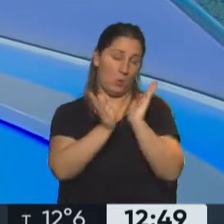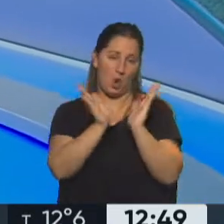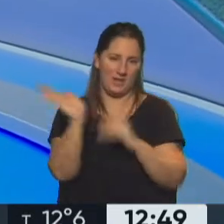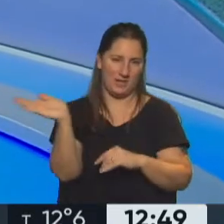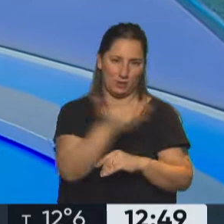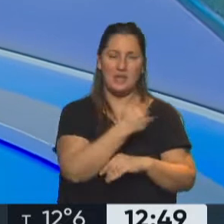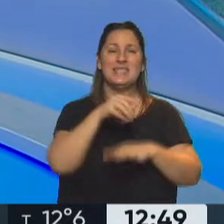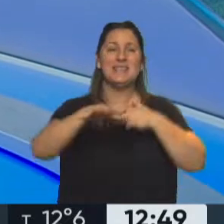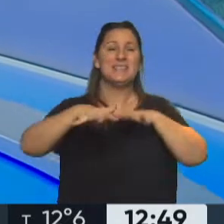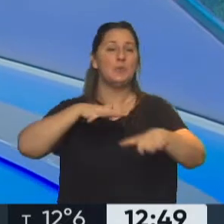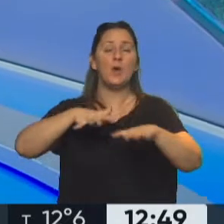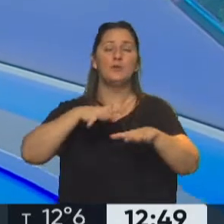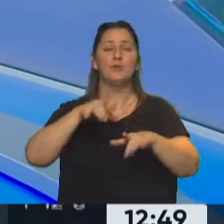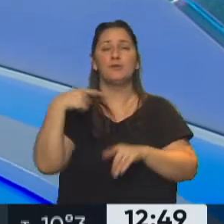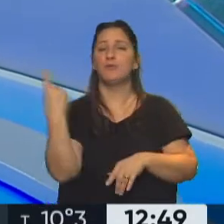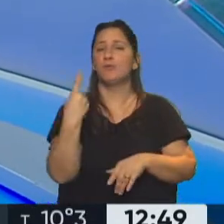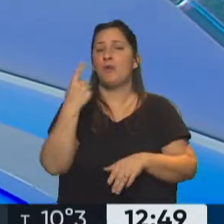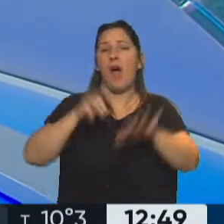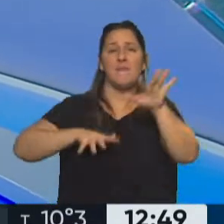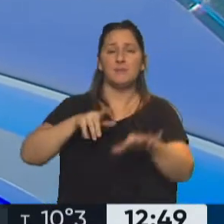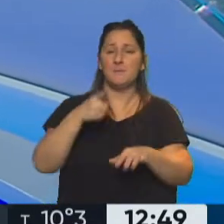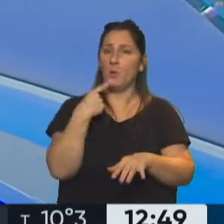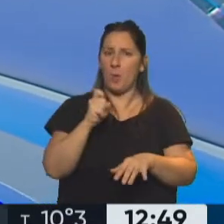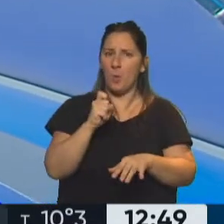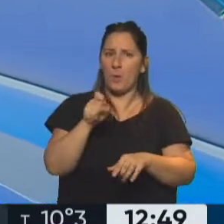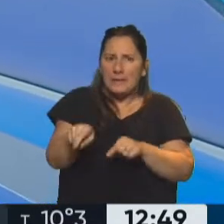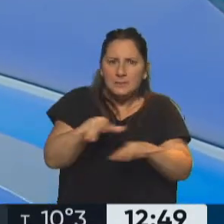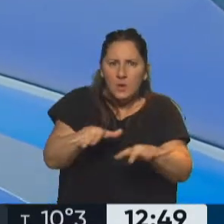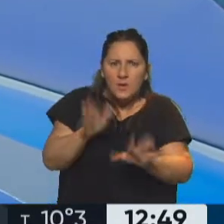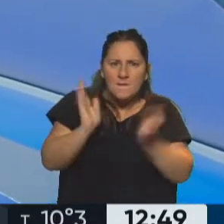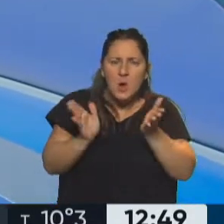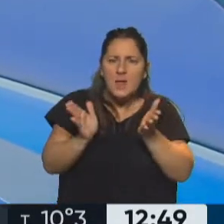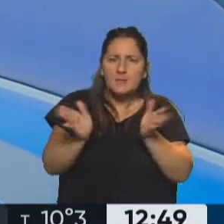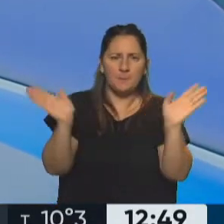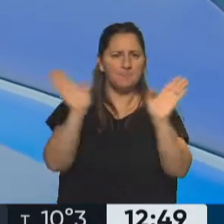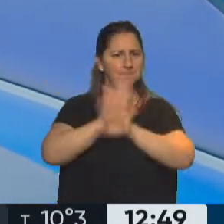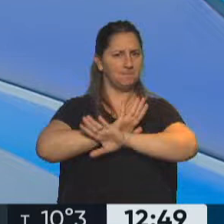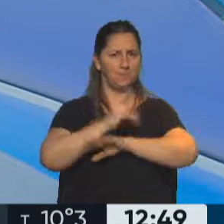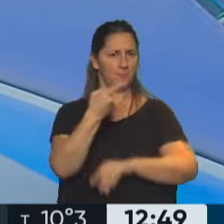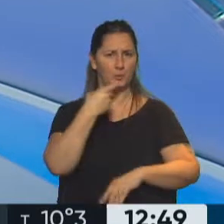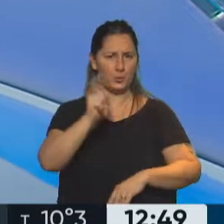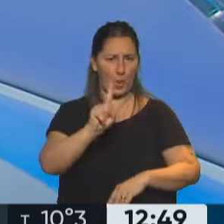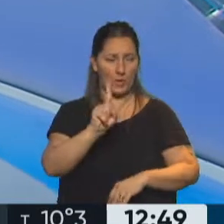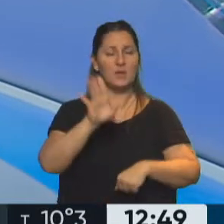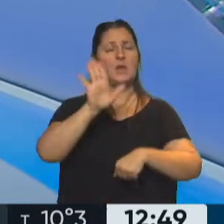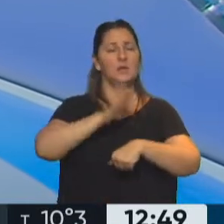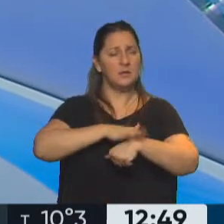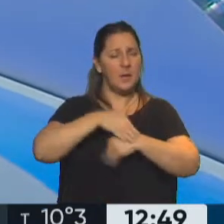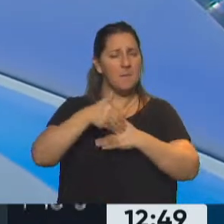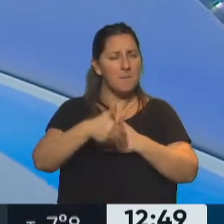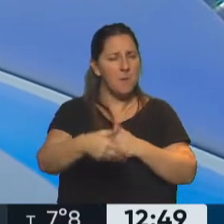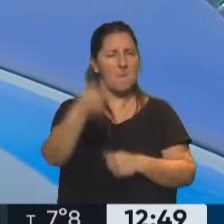son situaciones que uno a veces no se da cuenta que está siendo violentada y con el tiempo, analizando y